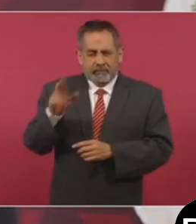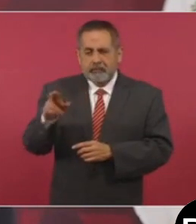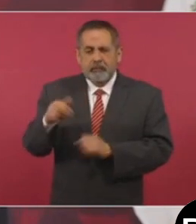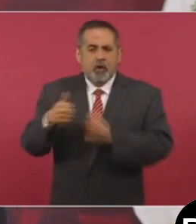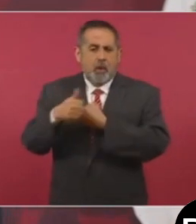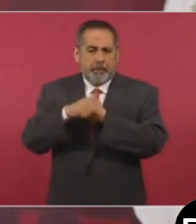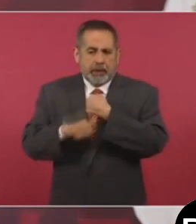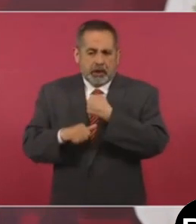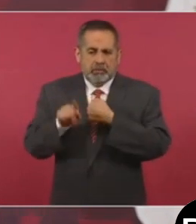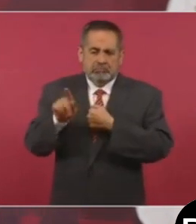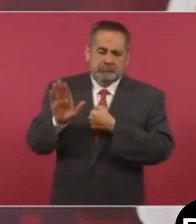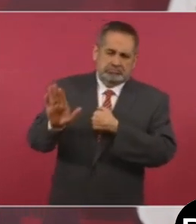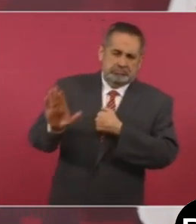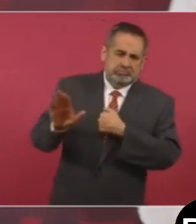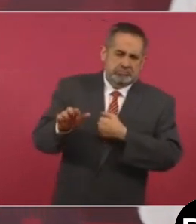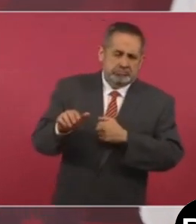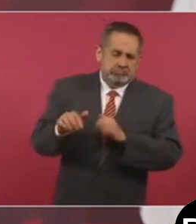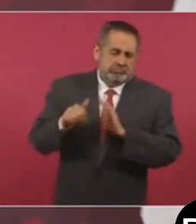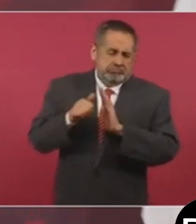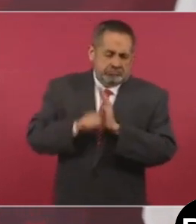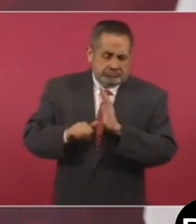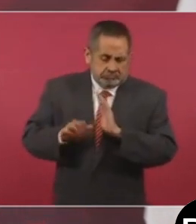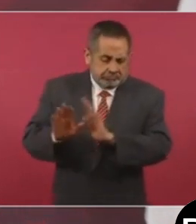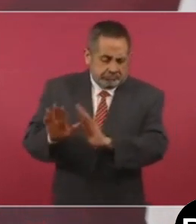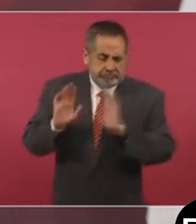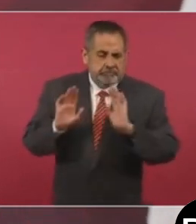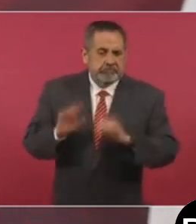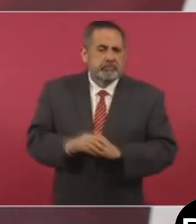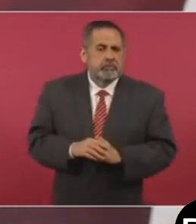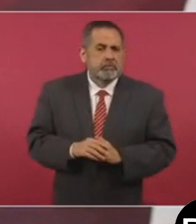intervinieron quirúrgicamente, en